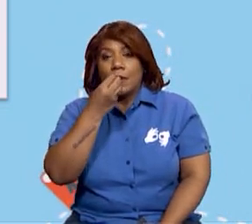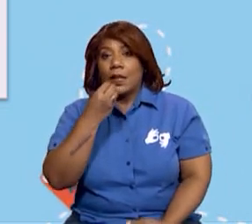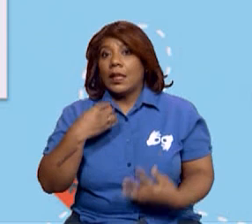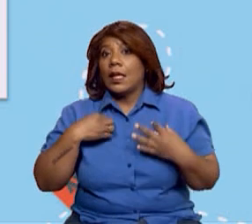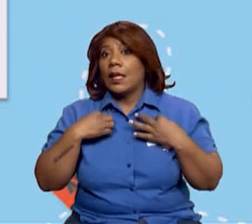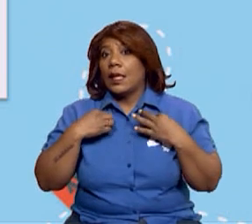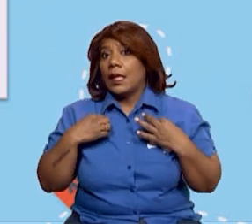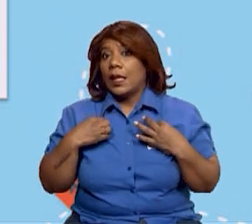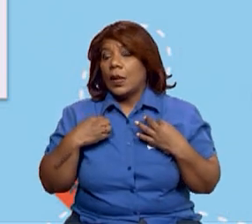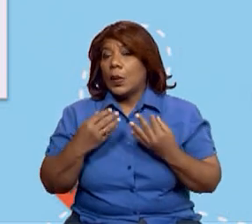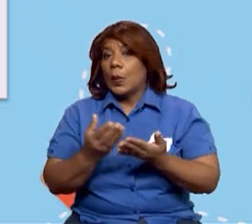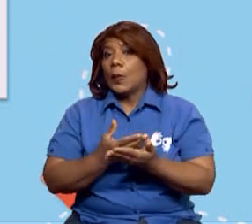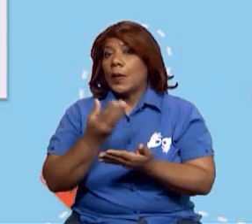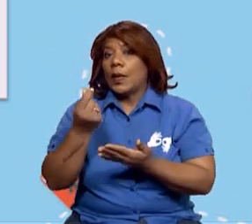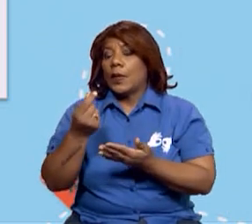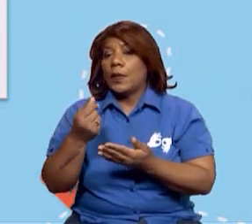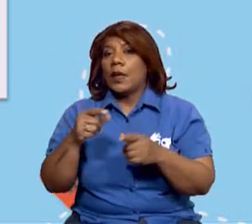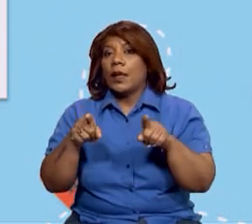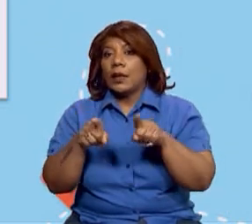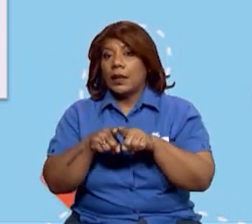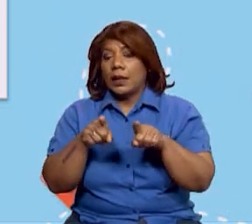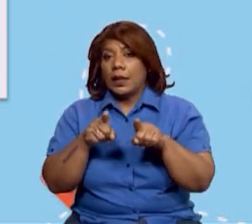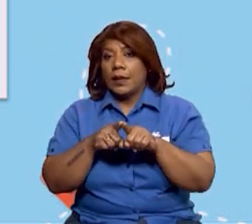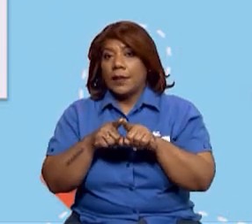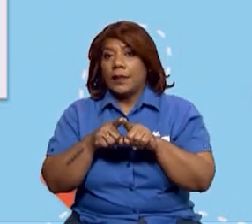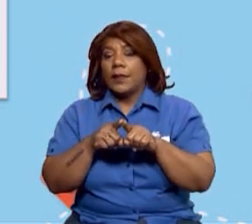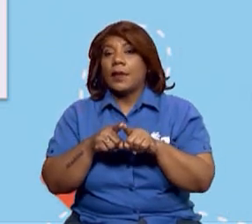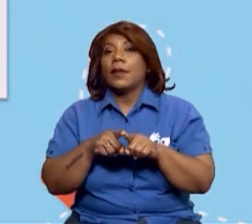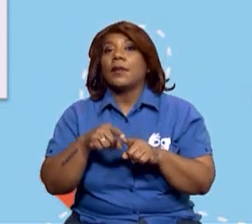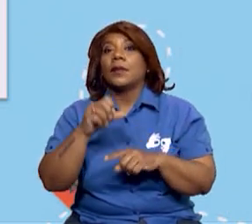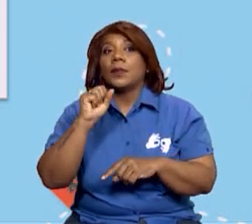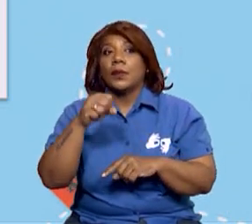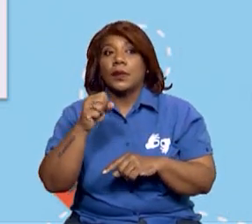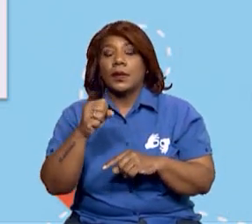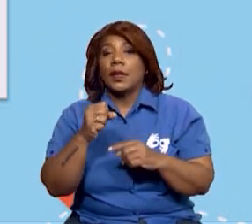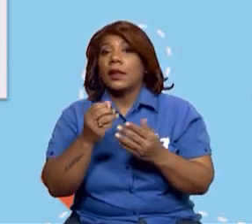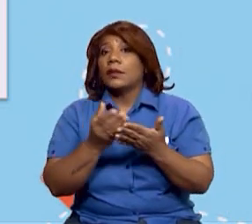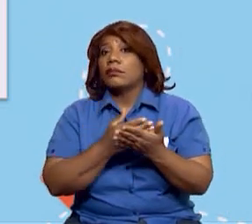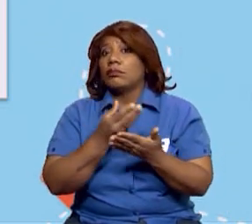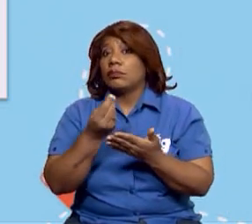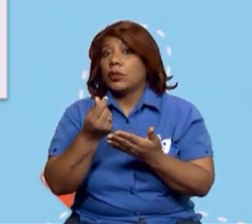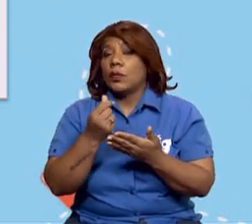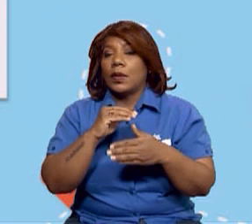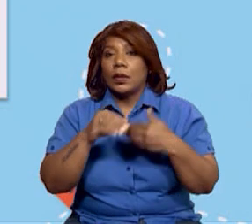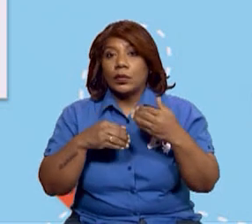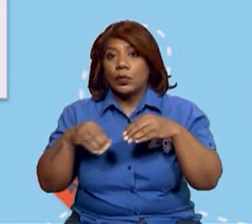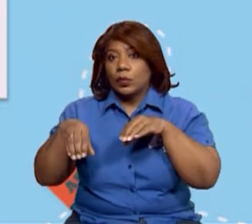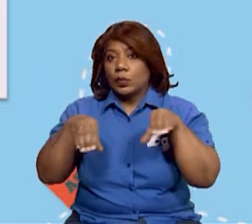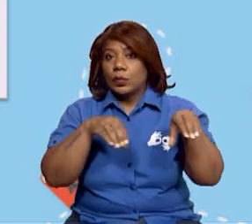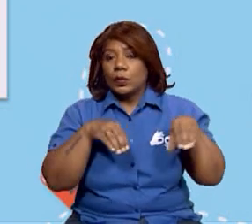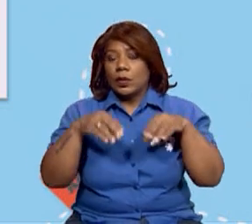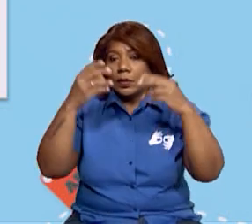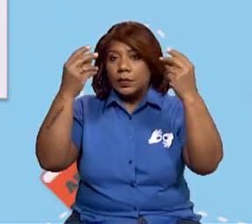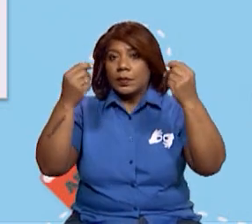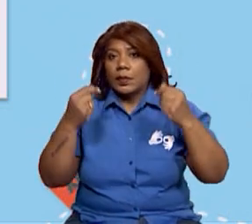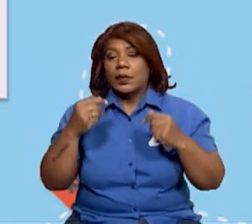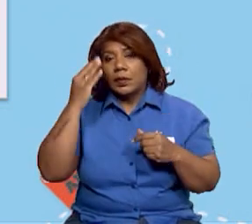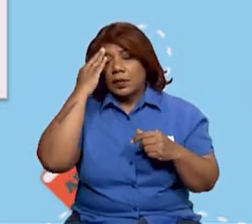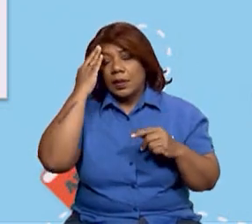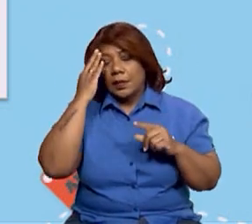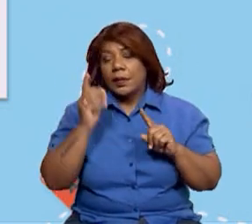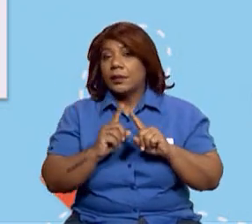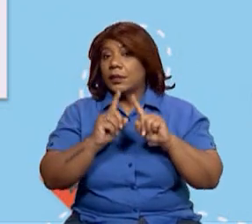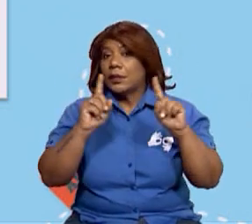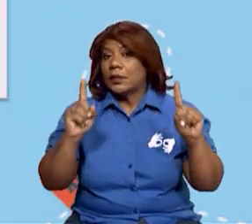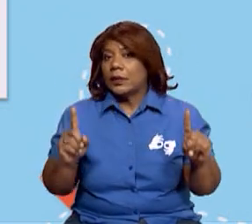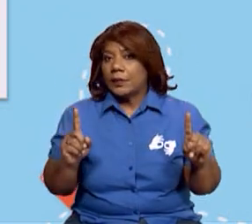conseguir una renta a través de ella. En todas las actividades económicas diferenciamos tres etapas.